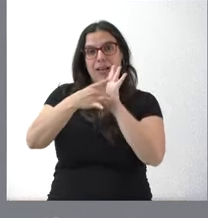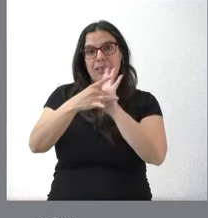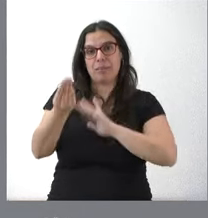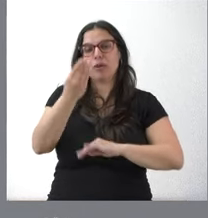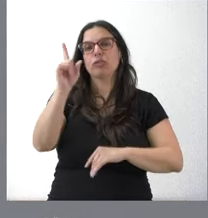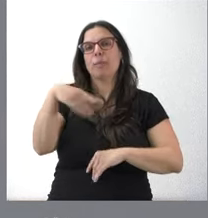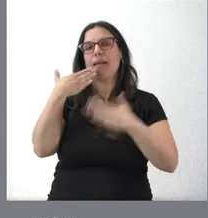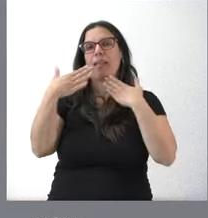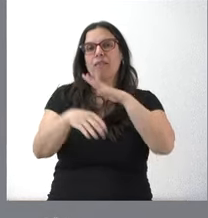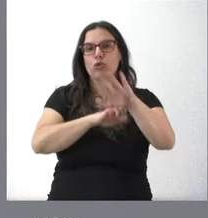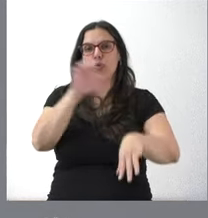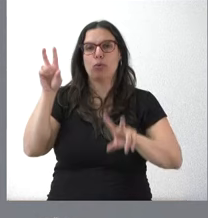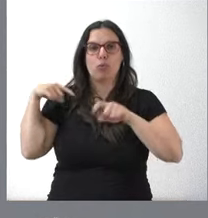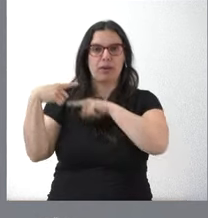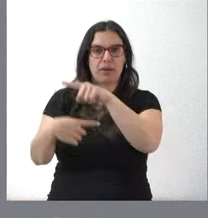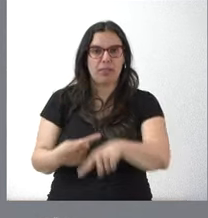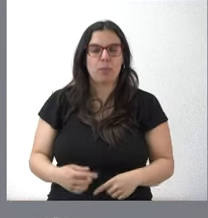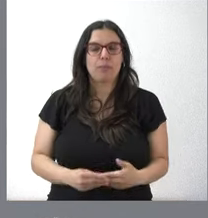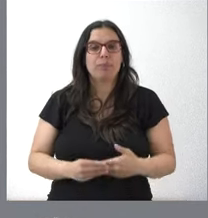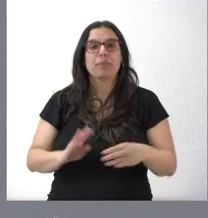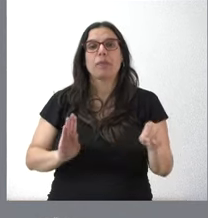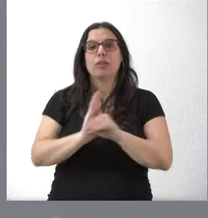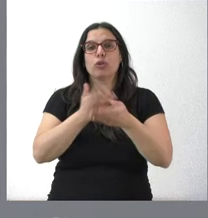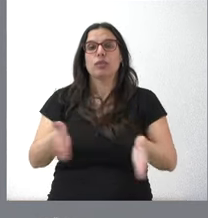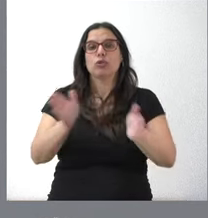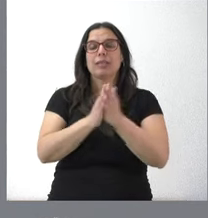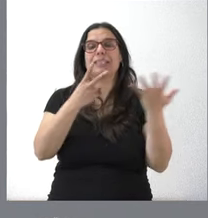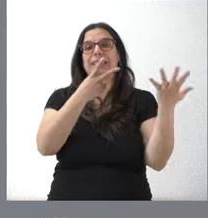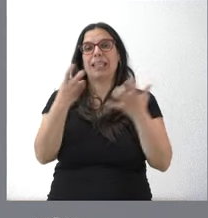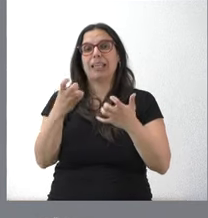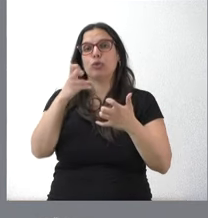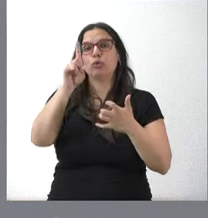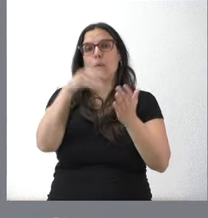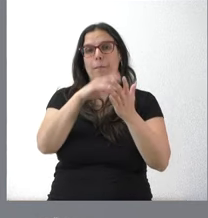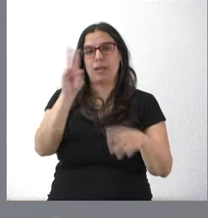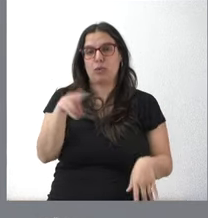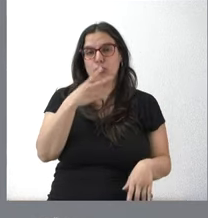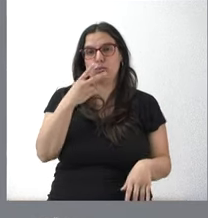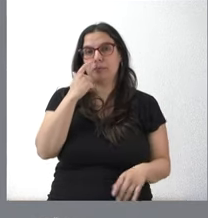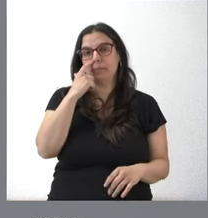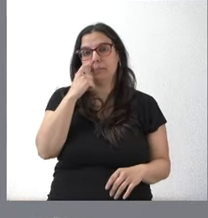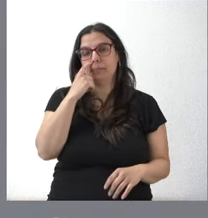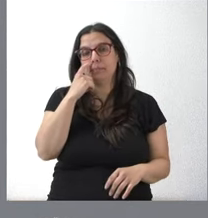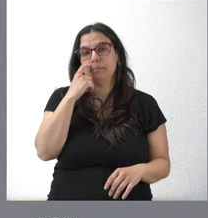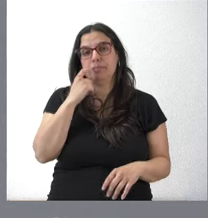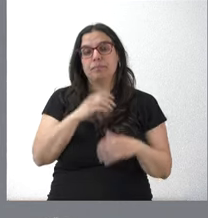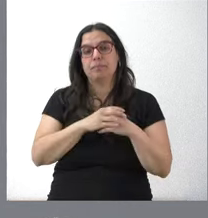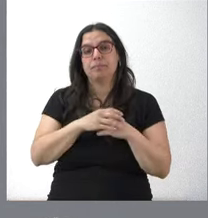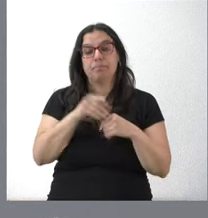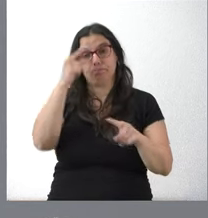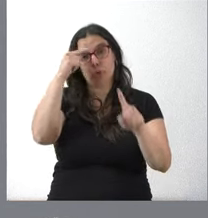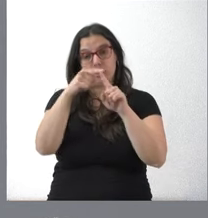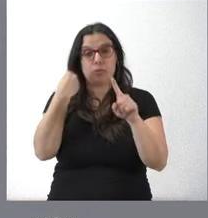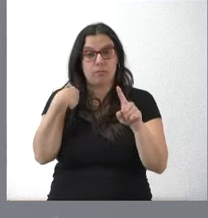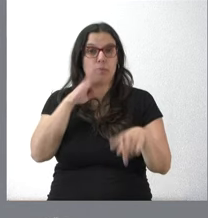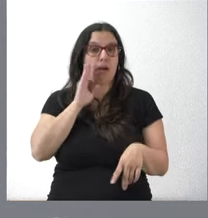europeos de la nueva generación. La inversión asciende a 701.000 euros con esta finalidad que les hemos